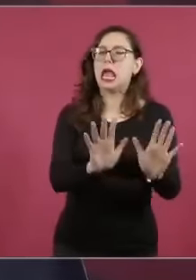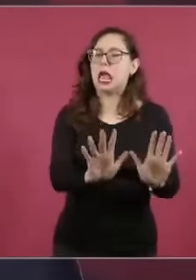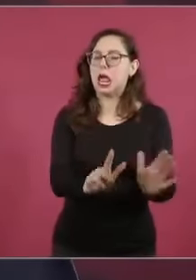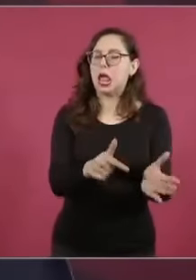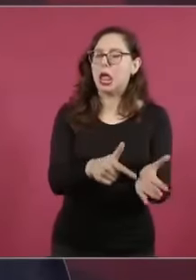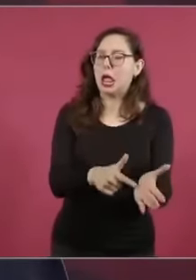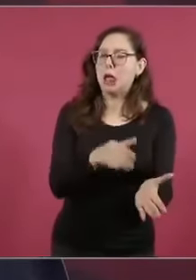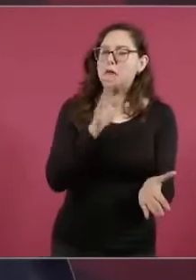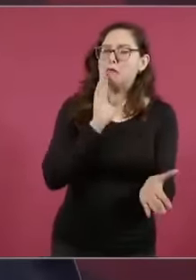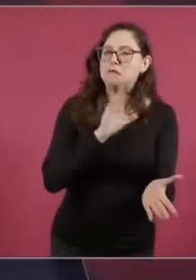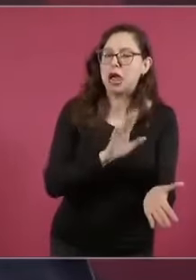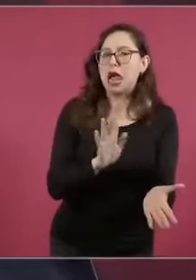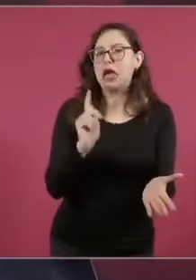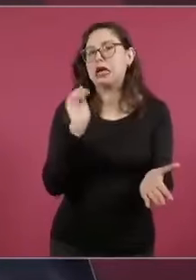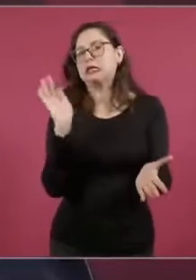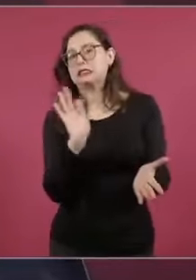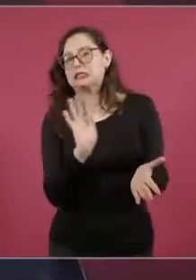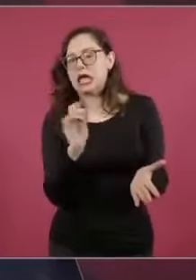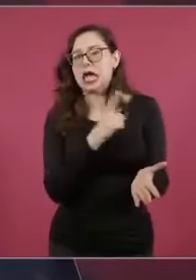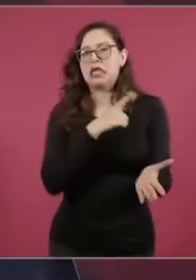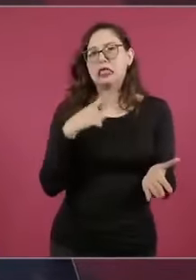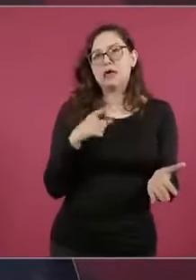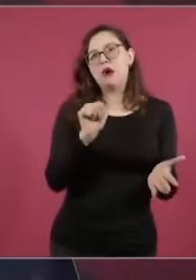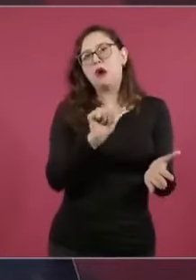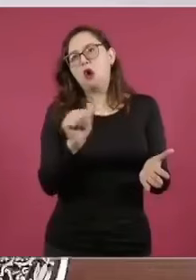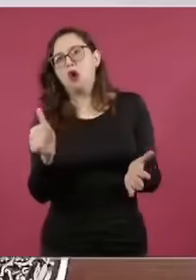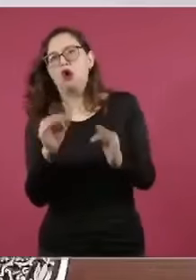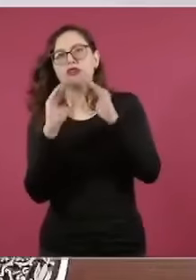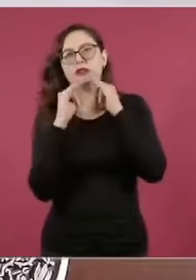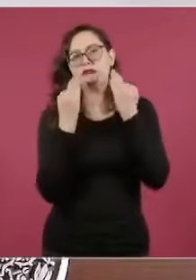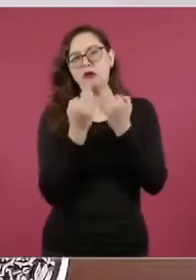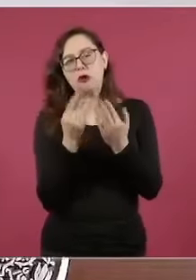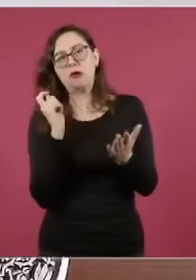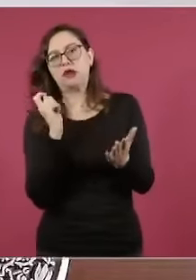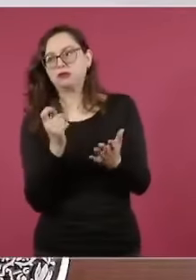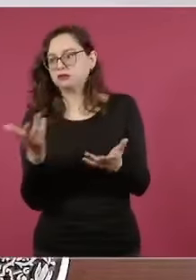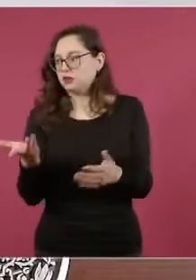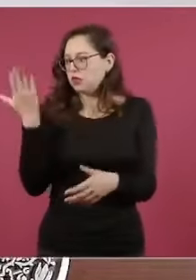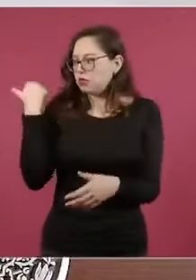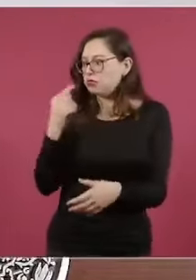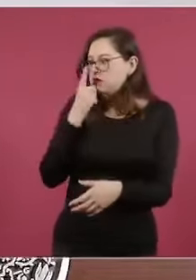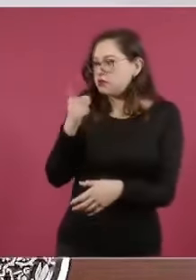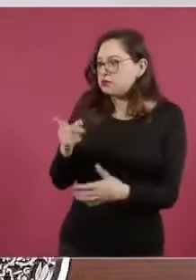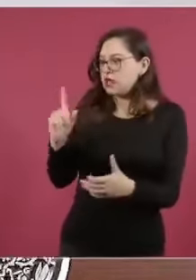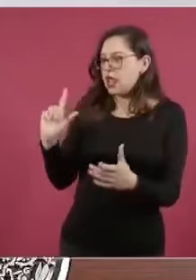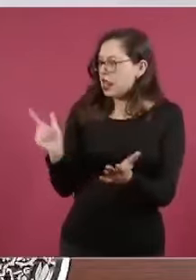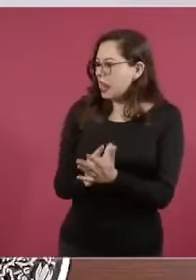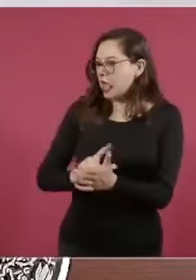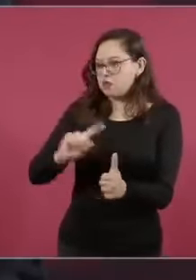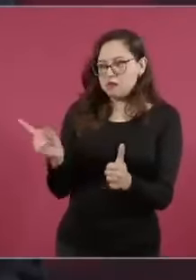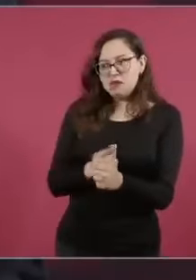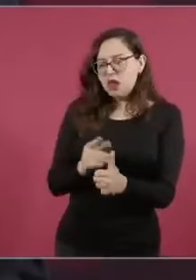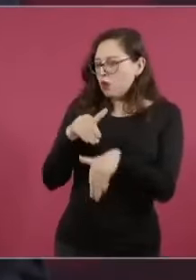ya la ley no es la ley ya está sujeta a interpretación la constitución